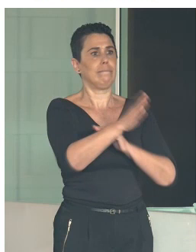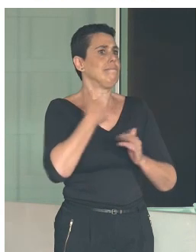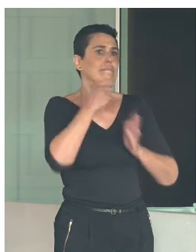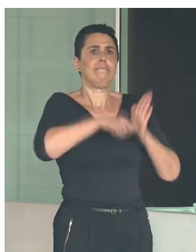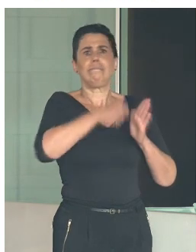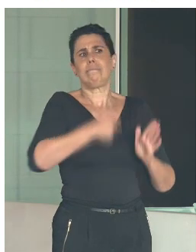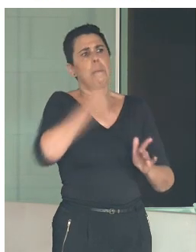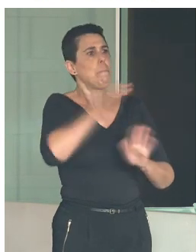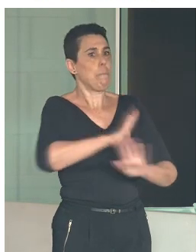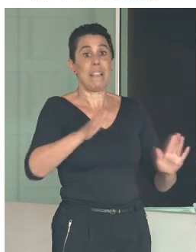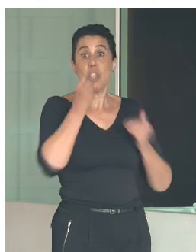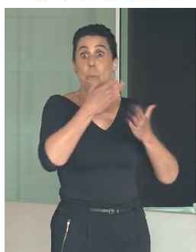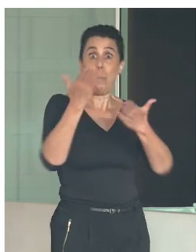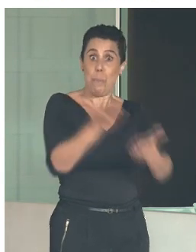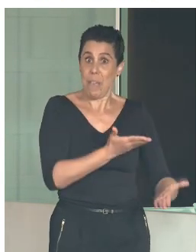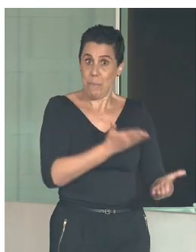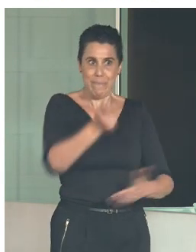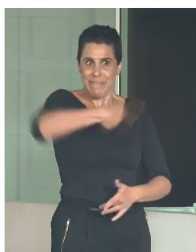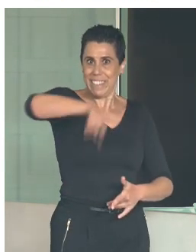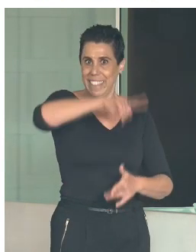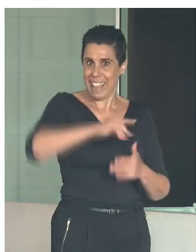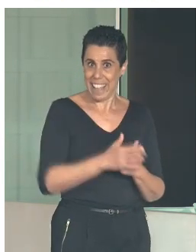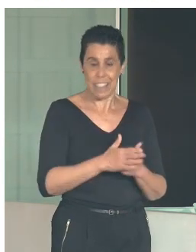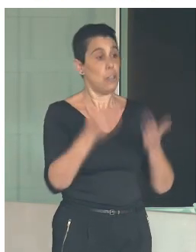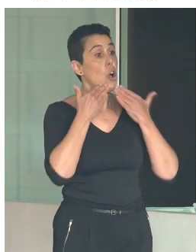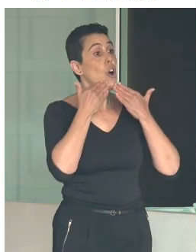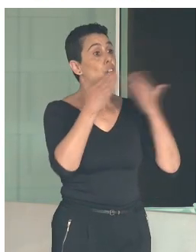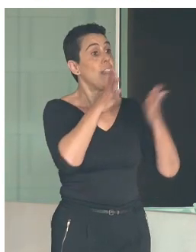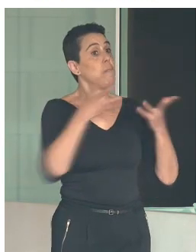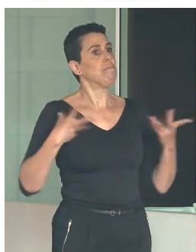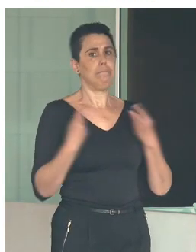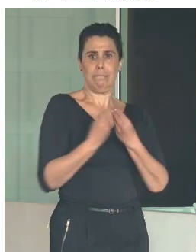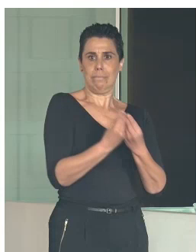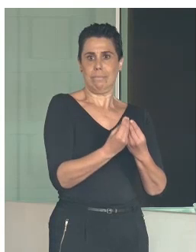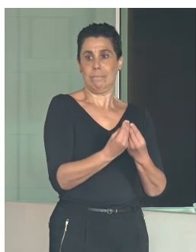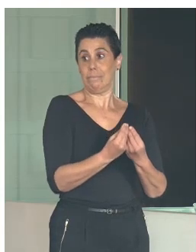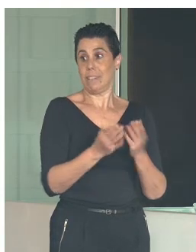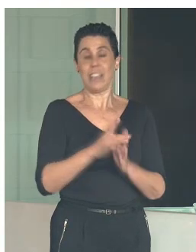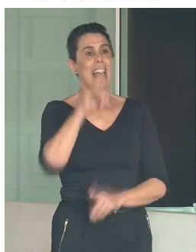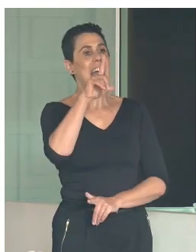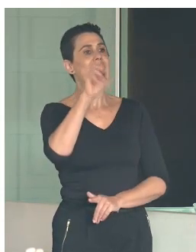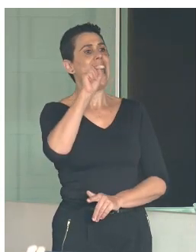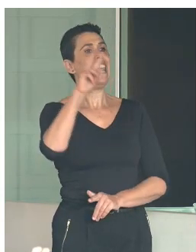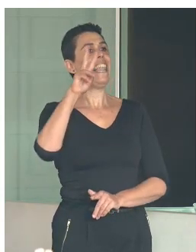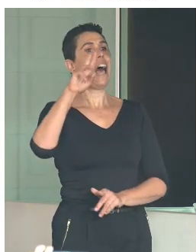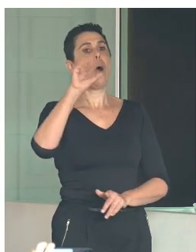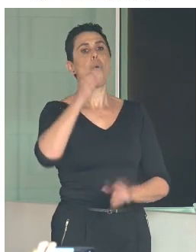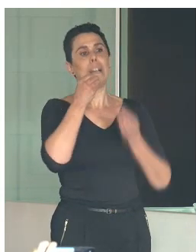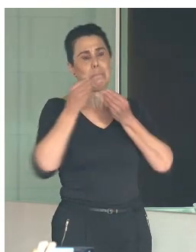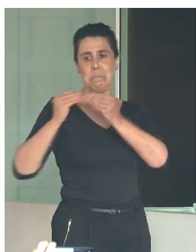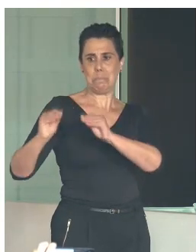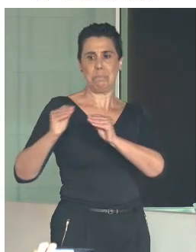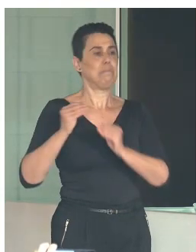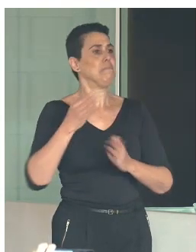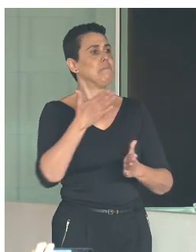la bienvenida a todos y agradecerles que estén aquí con nosotros. Laura, te dejo la palabra. Muchísimas